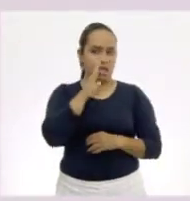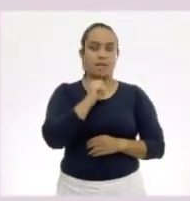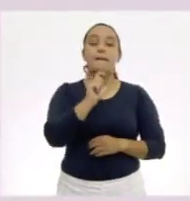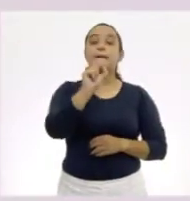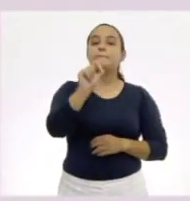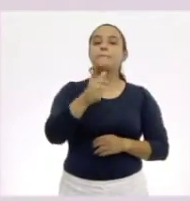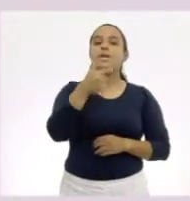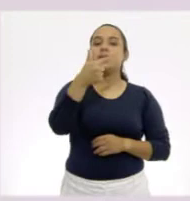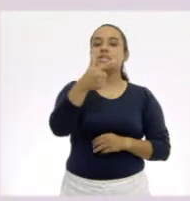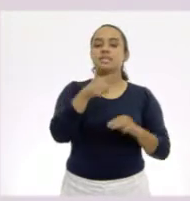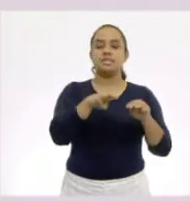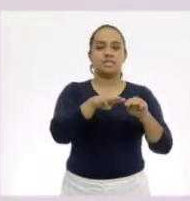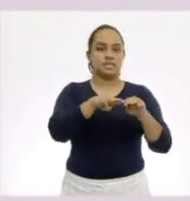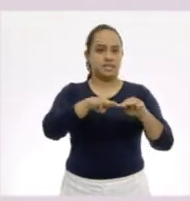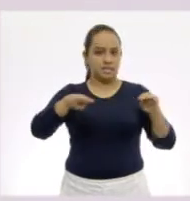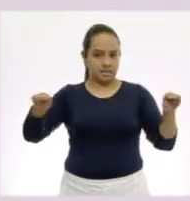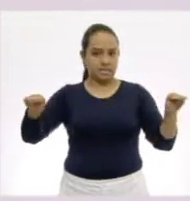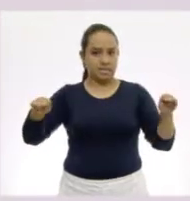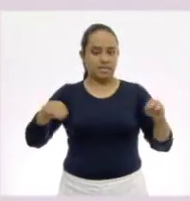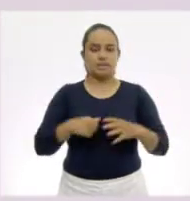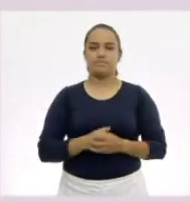¿27 metros?